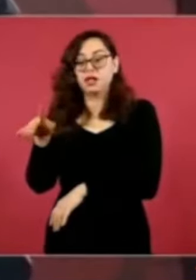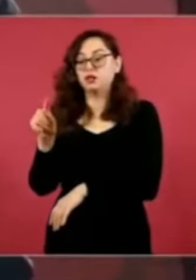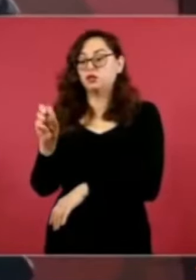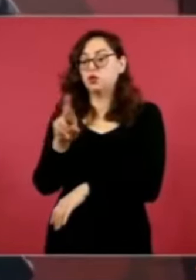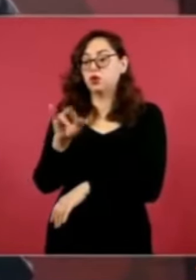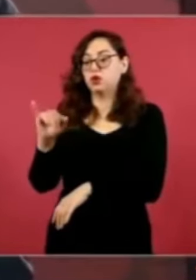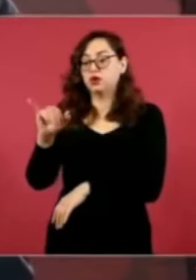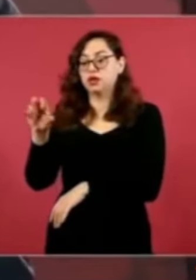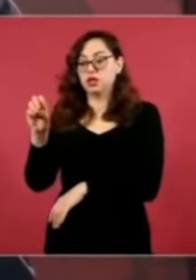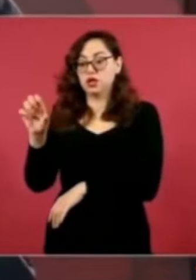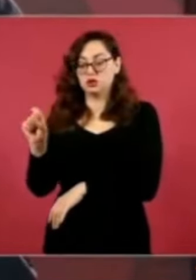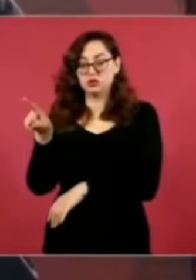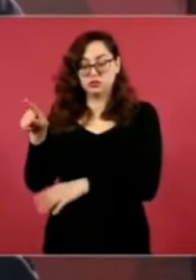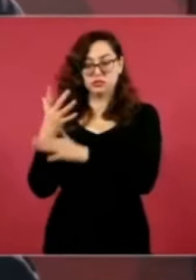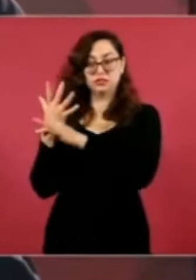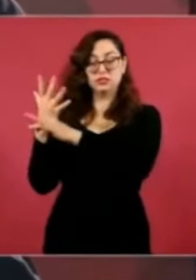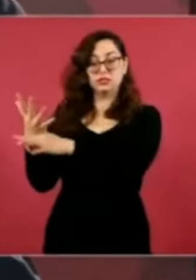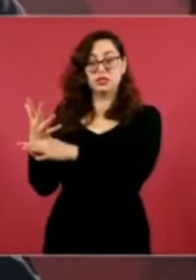se afloja.